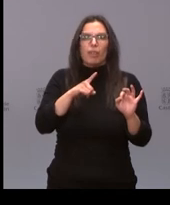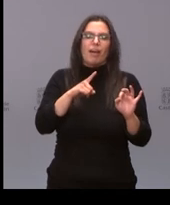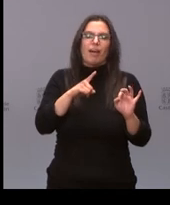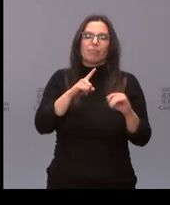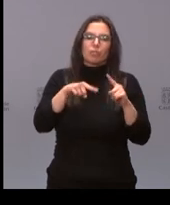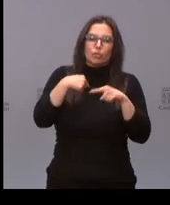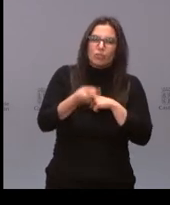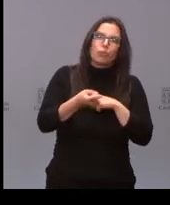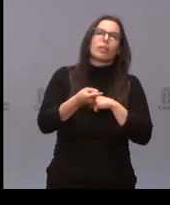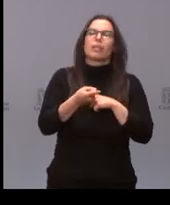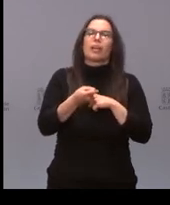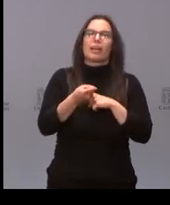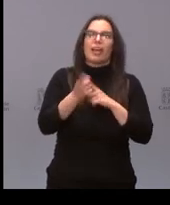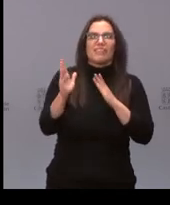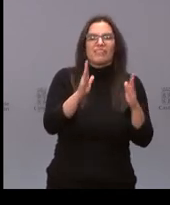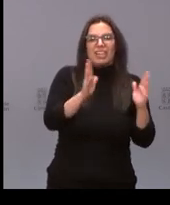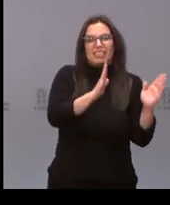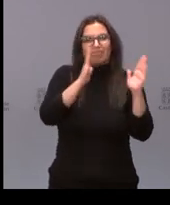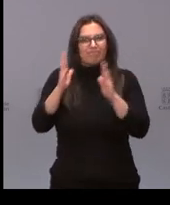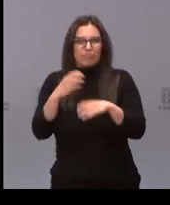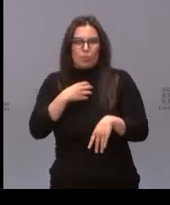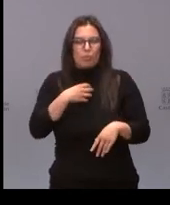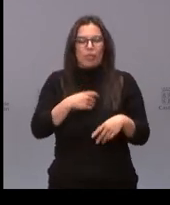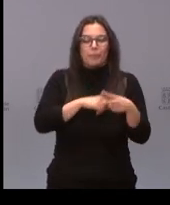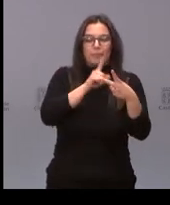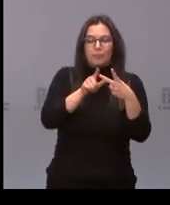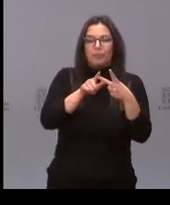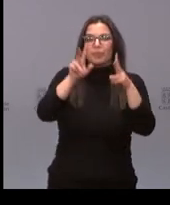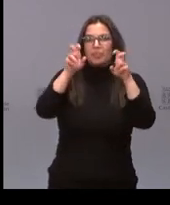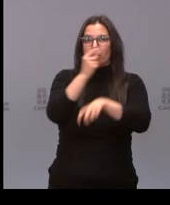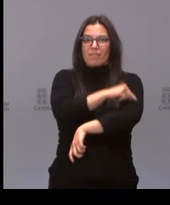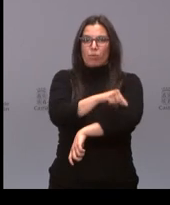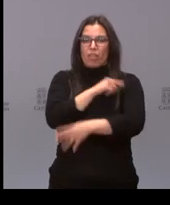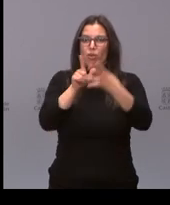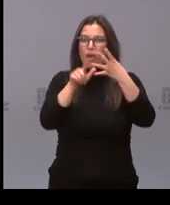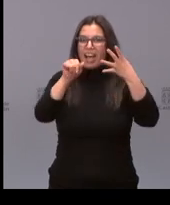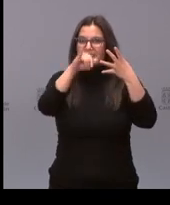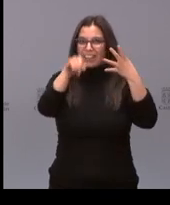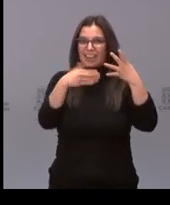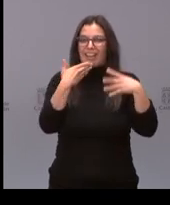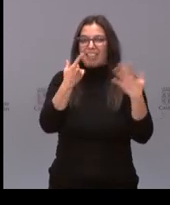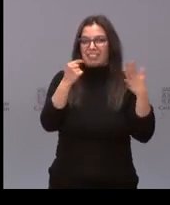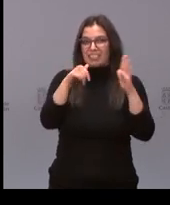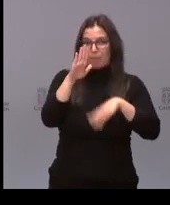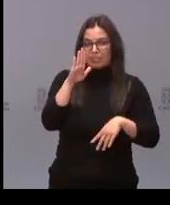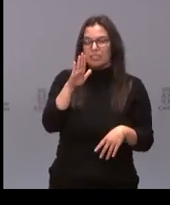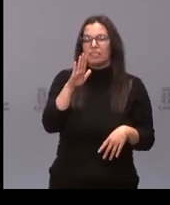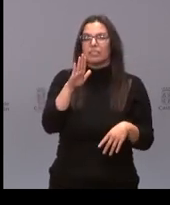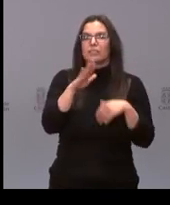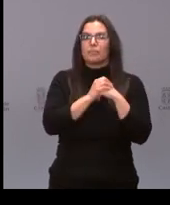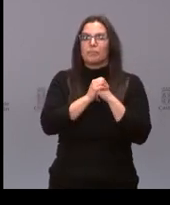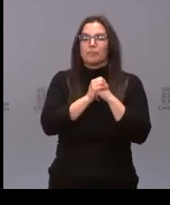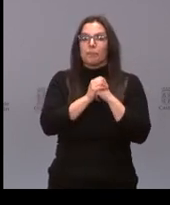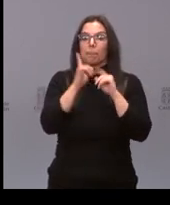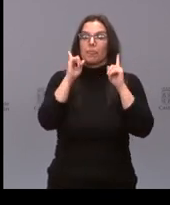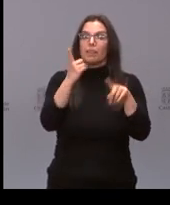pasar un poco de fase. Y, por otro lado, con el tema de la vacunación de AstraZeneca a los mayores de 60 años, en el